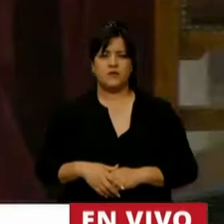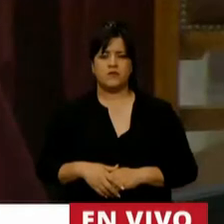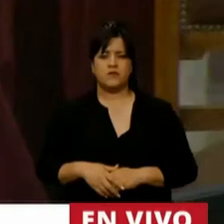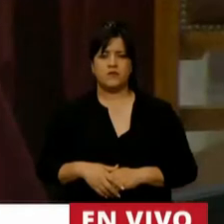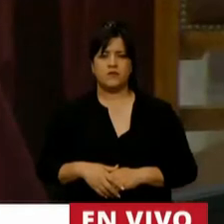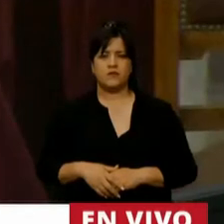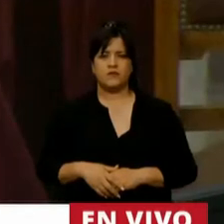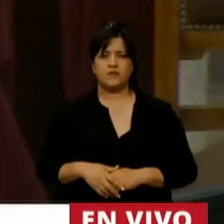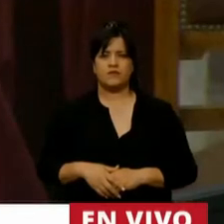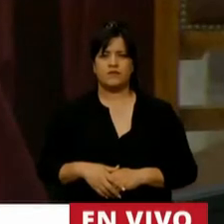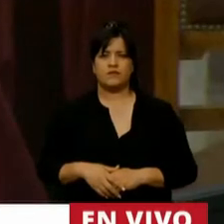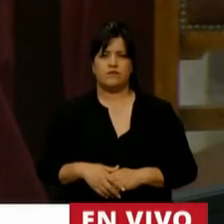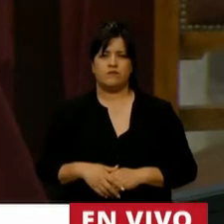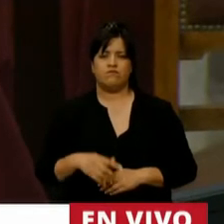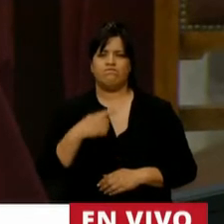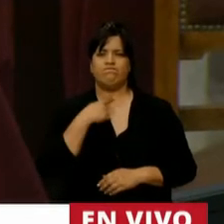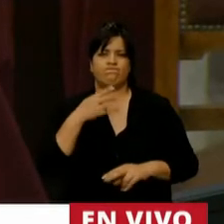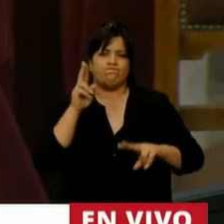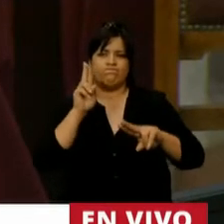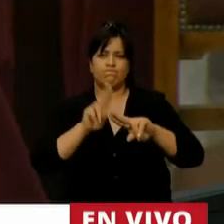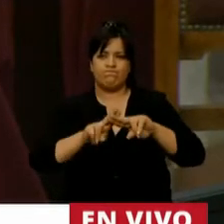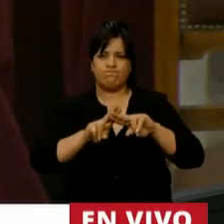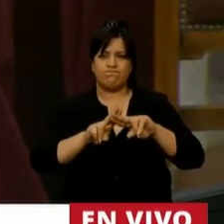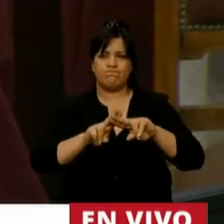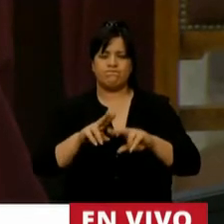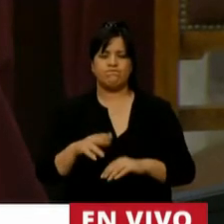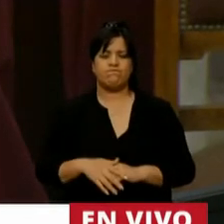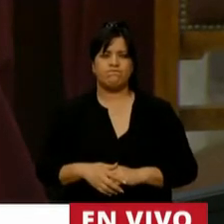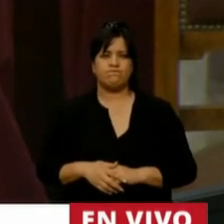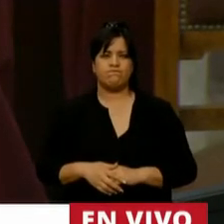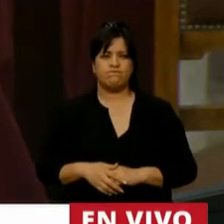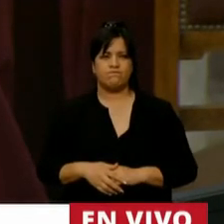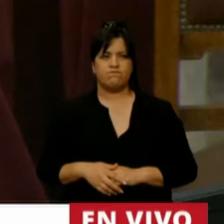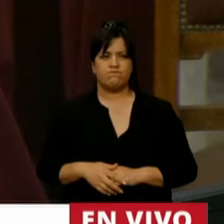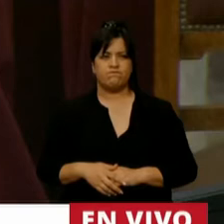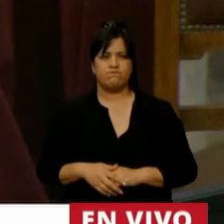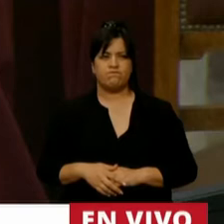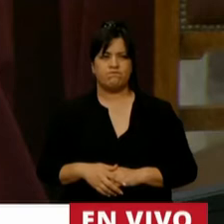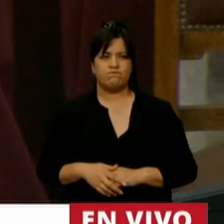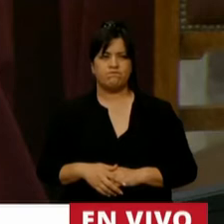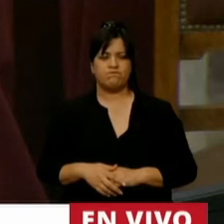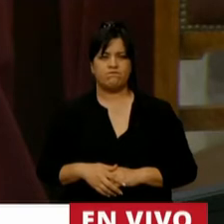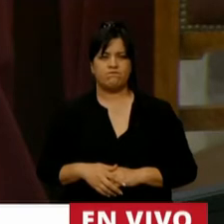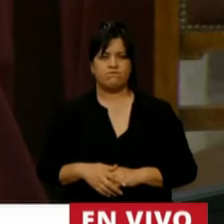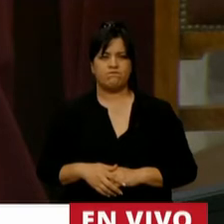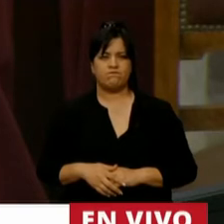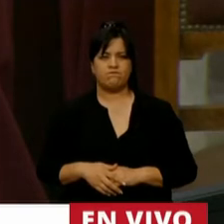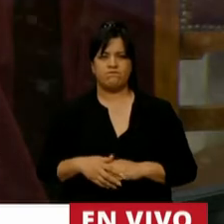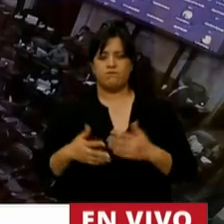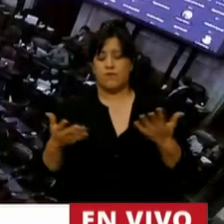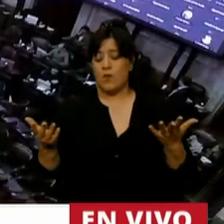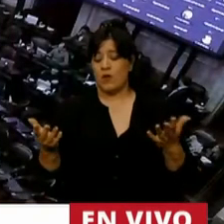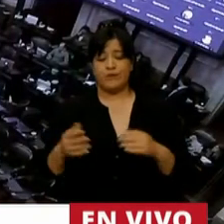Se le volvió a activar el muteador del micrófono de su aparato. Bueno, voy a